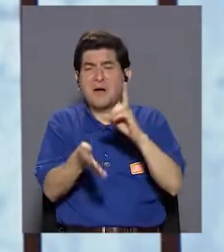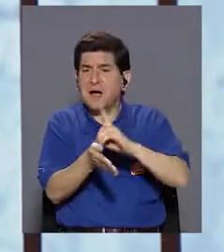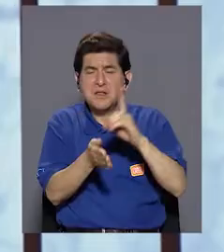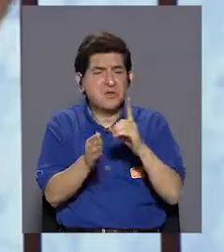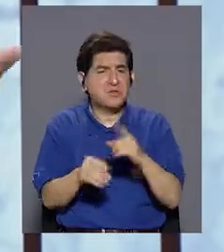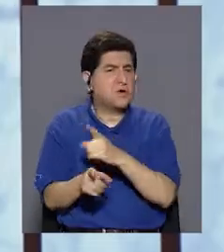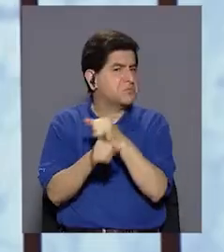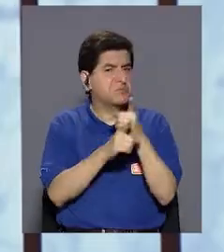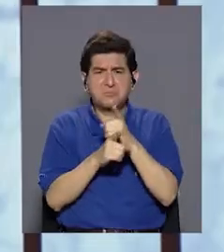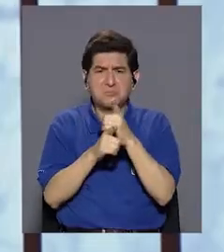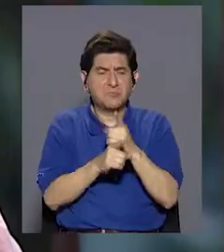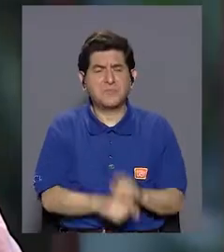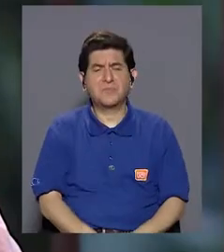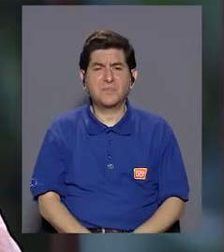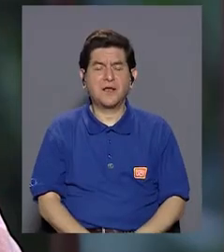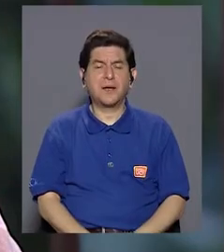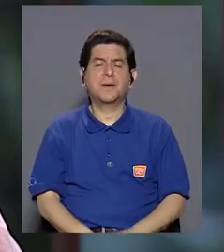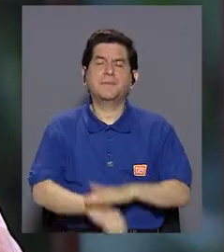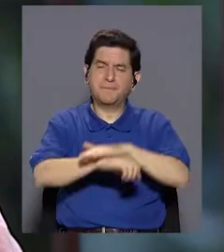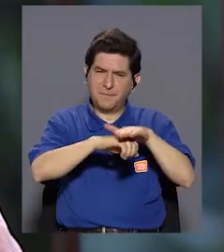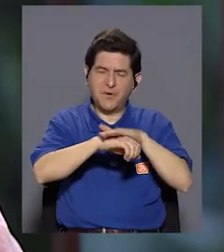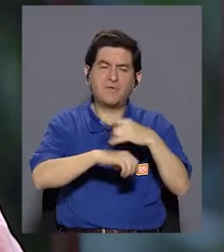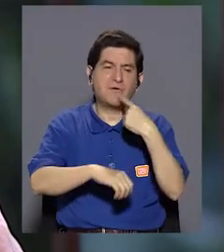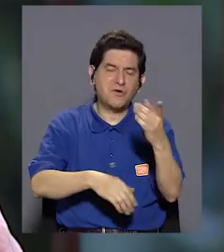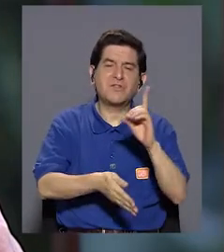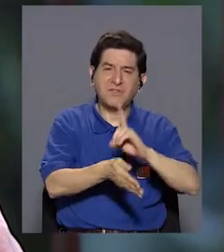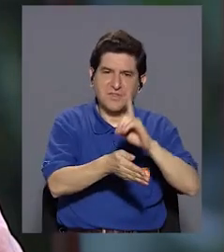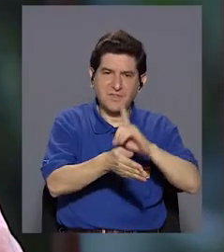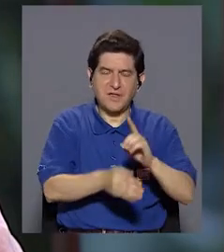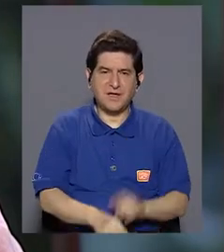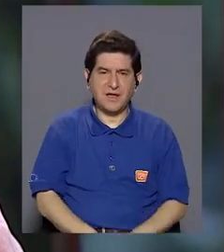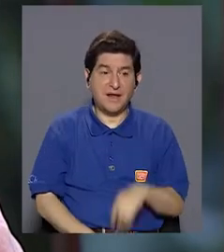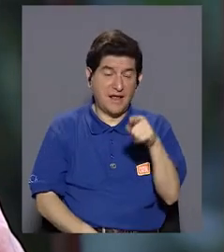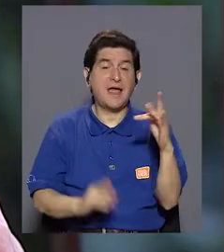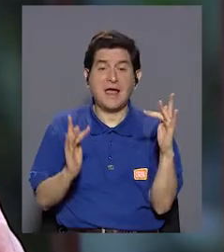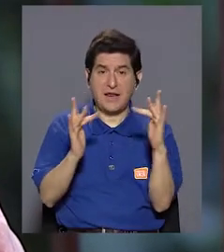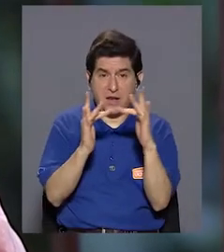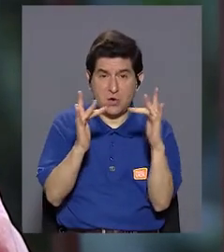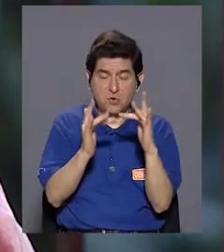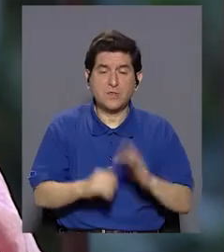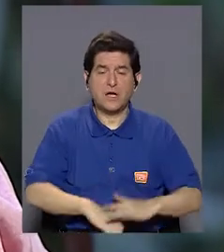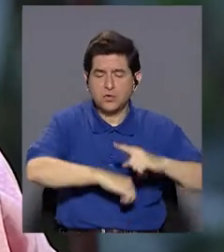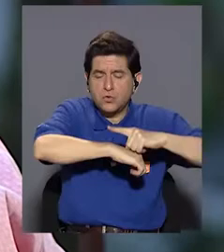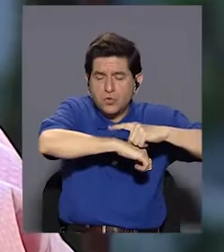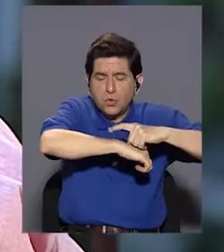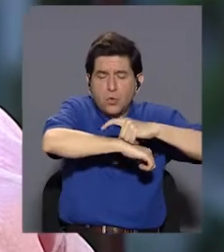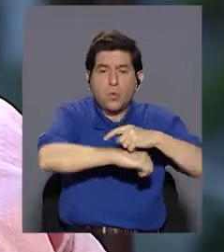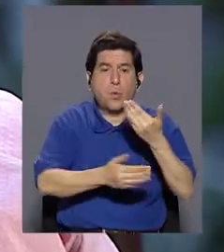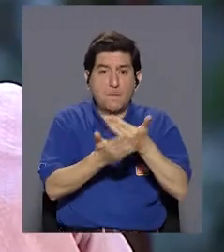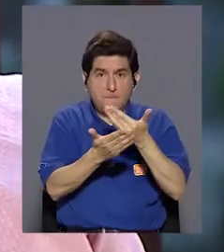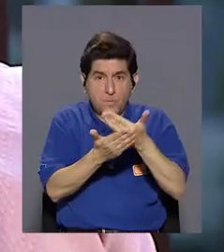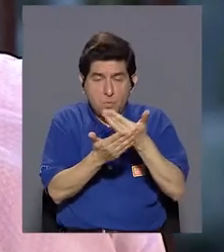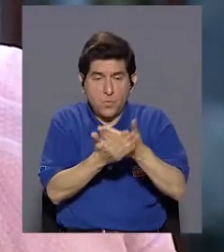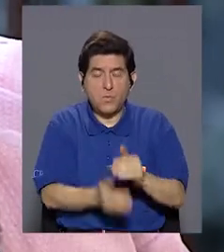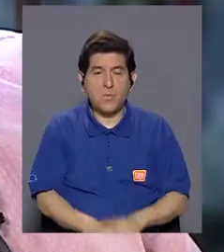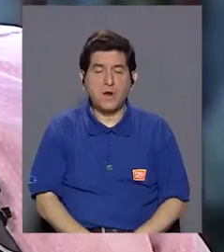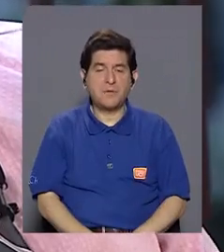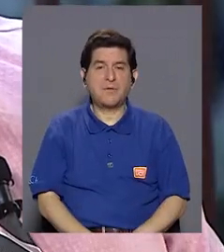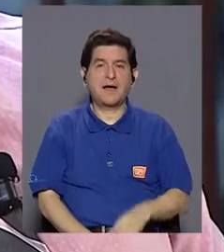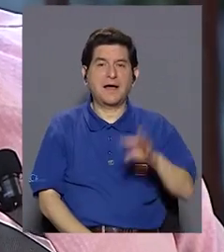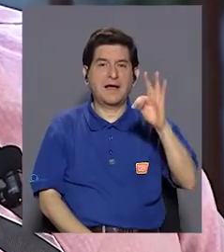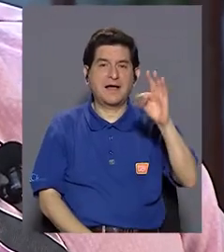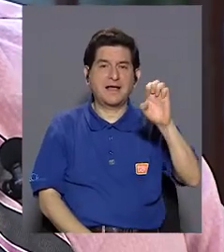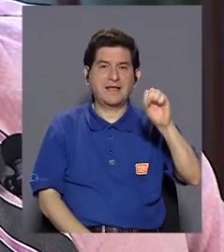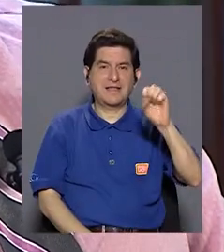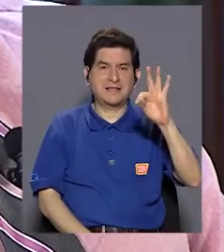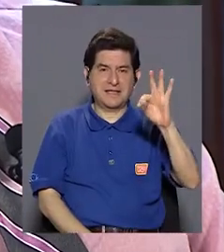al médico no se corrige, va al médico no se corrige, por favor, dígale al médico que suba un contacto con una babosa. Hay una prueba que se llama el test